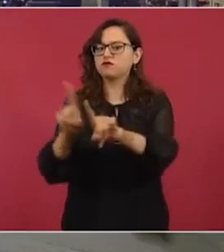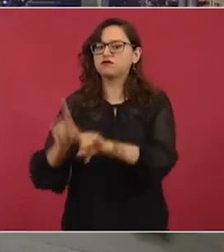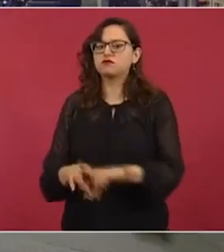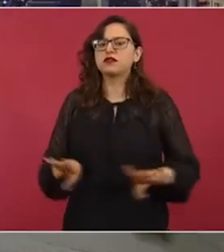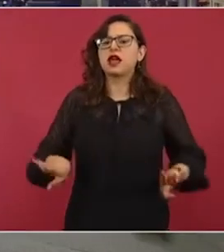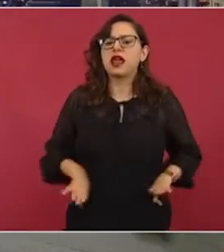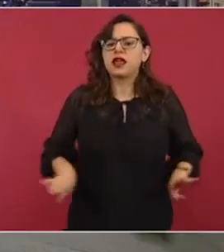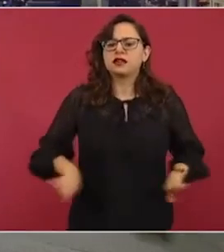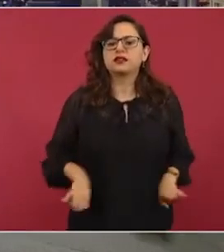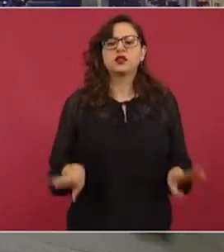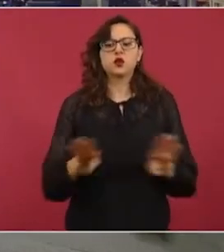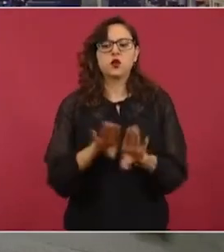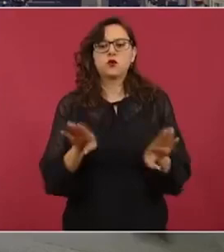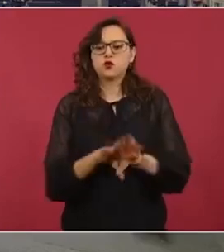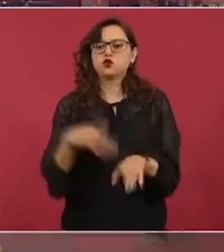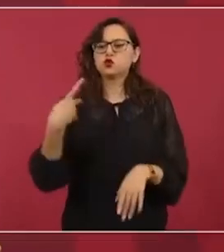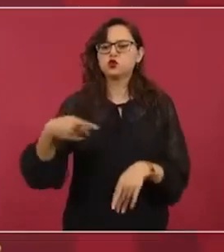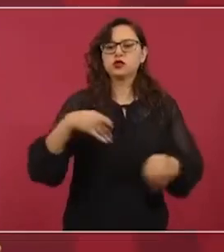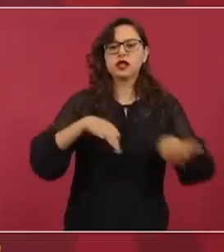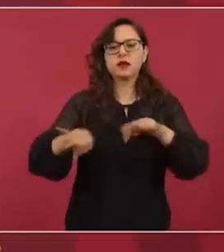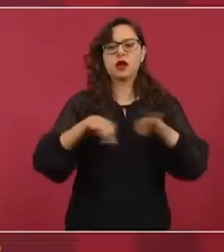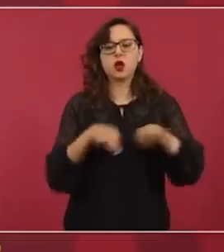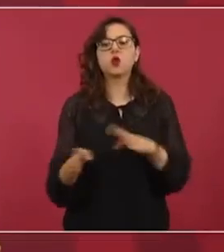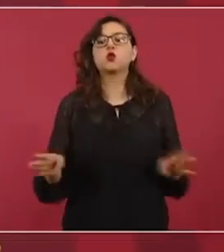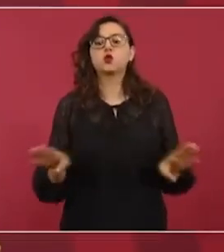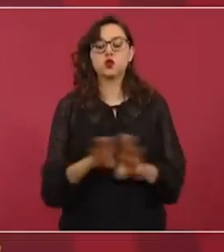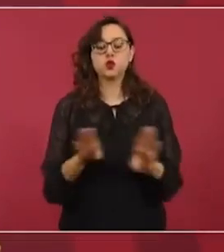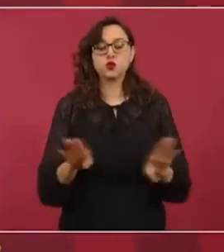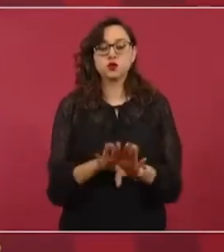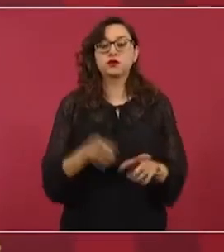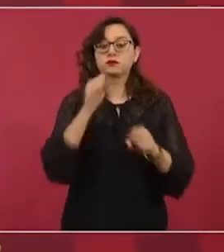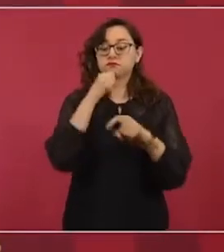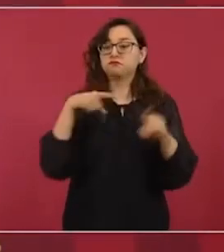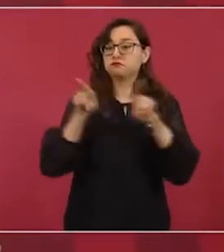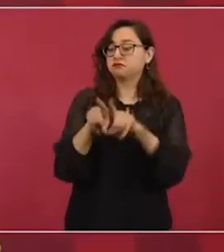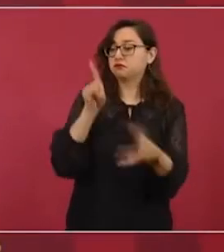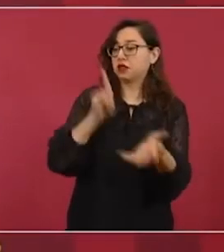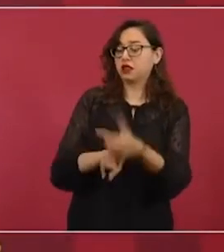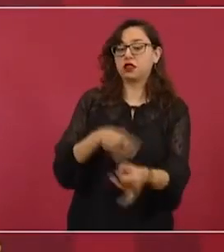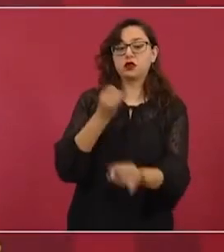lo que sucede en las redes sociales.